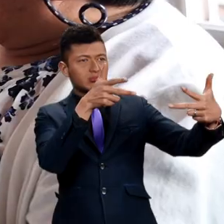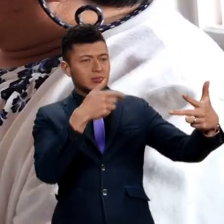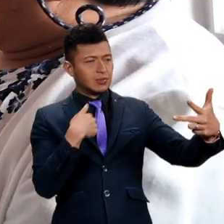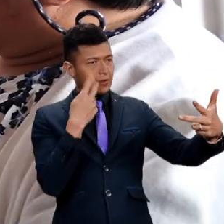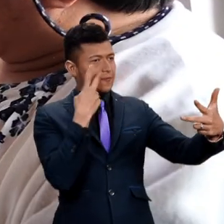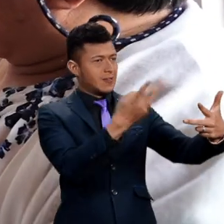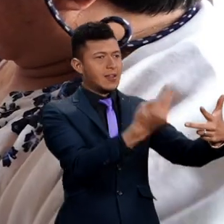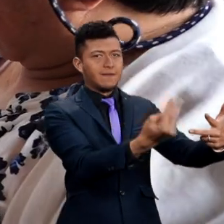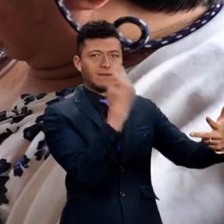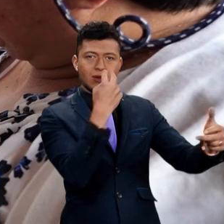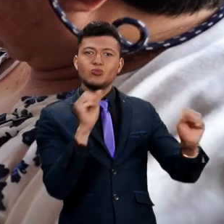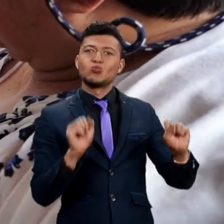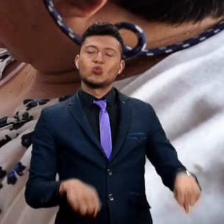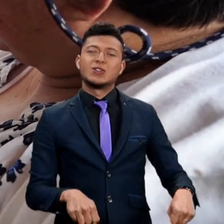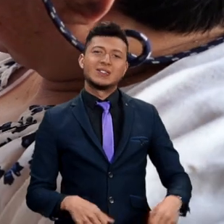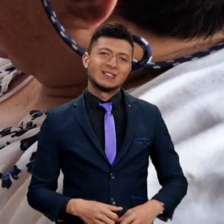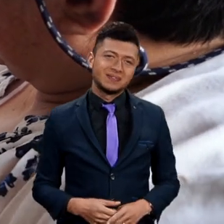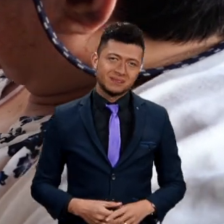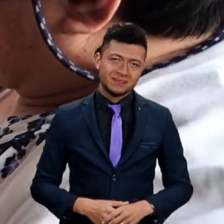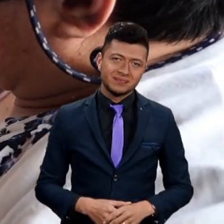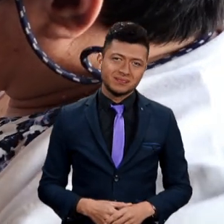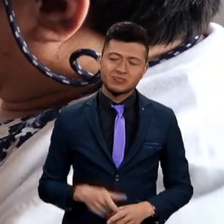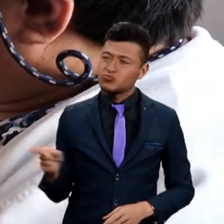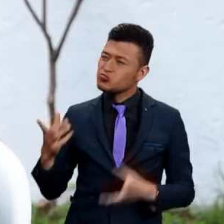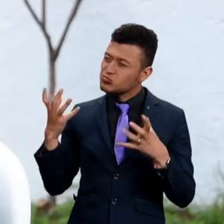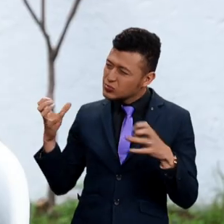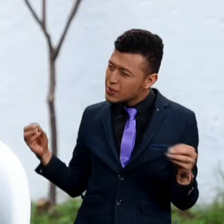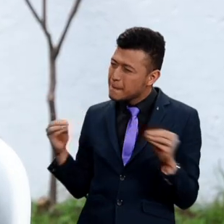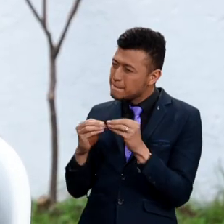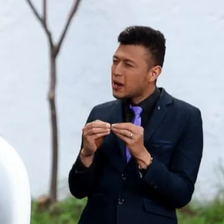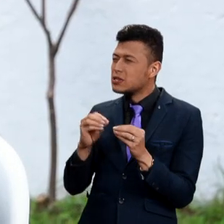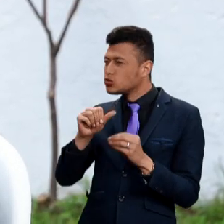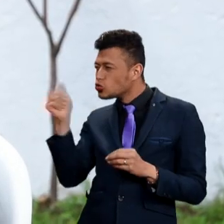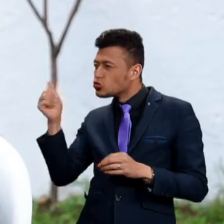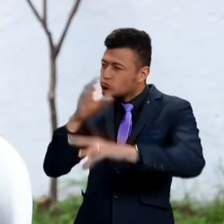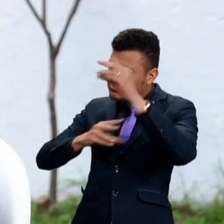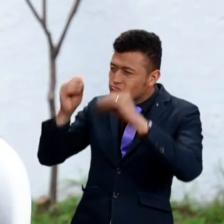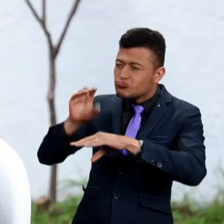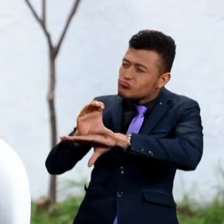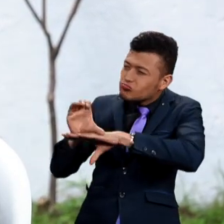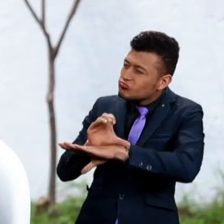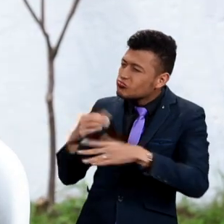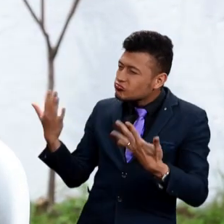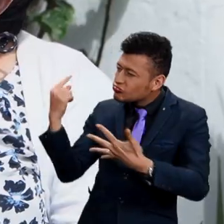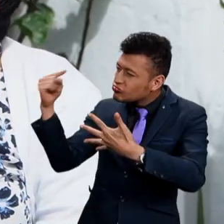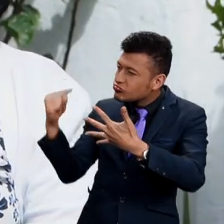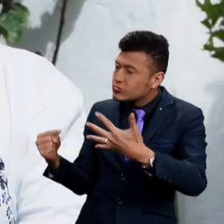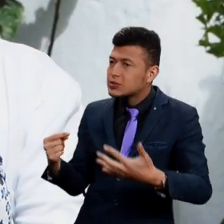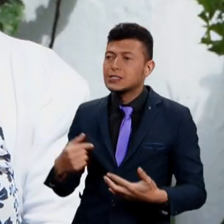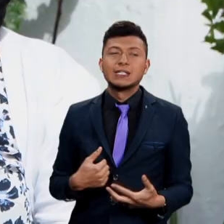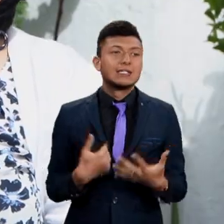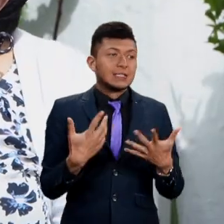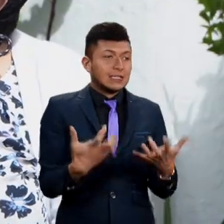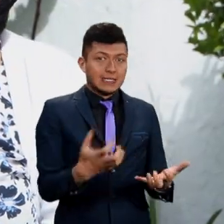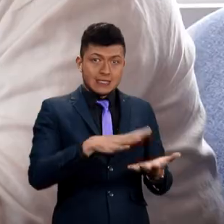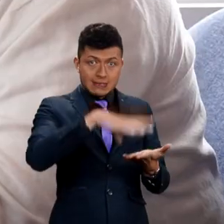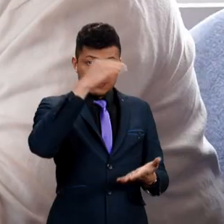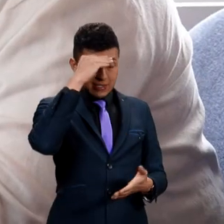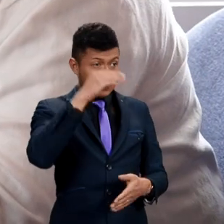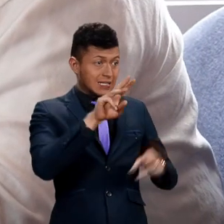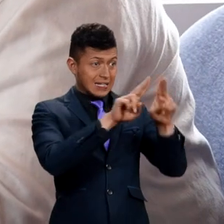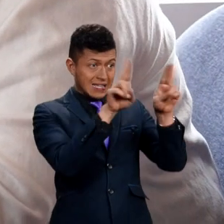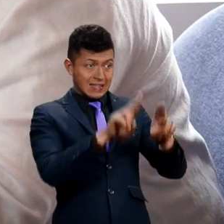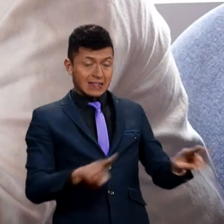pueda ver y yo la pueda ver a ella. ¿Qué otras cosas quisieras aprender con el computador? Para poder hacer